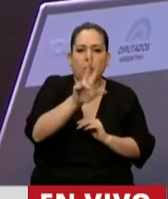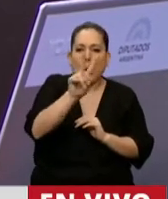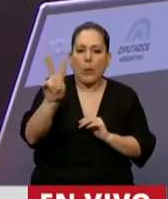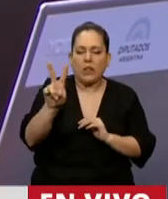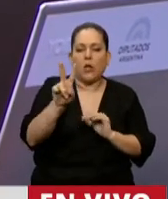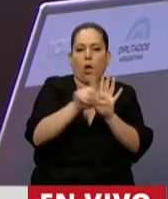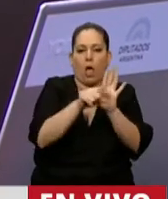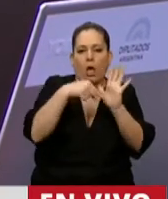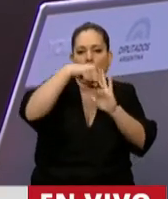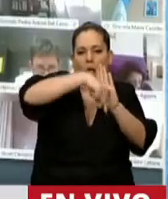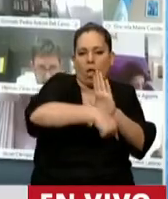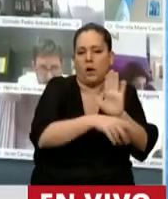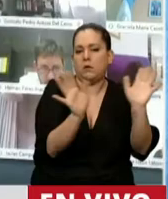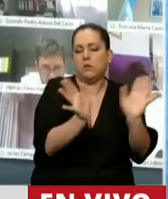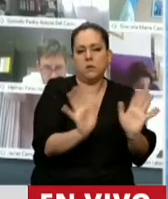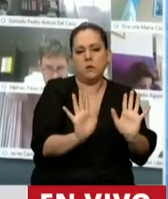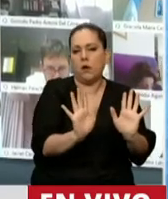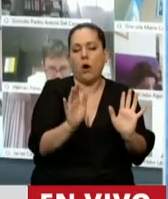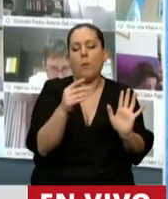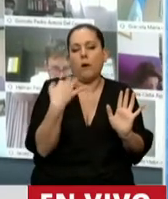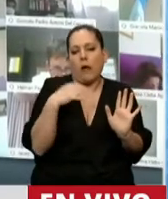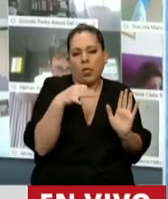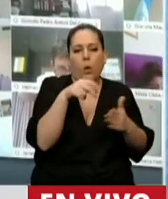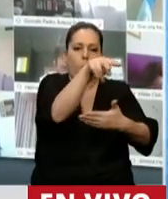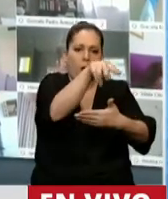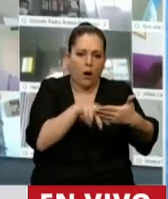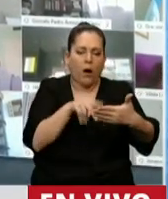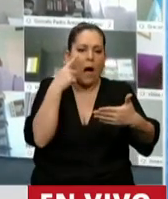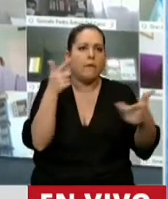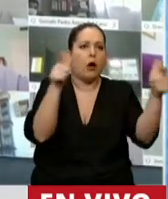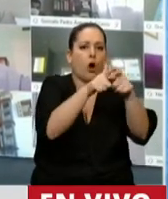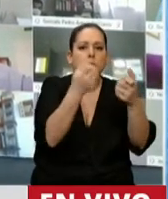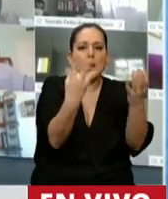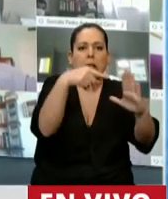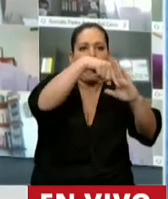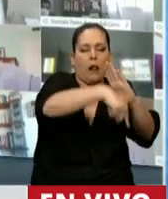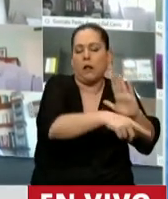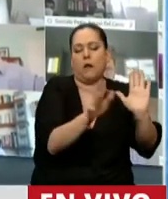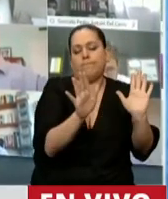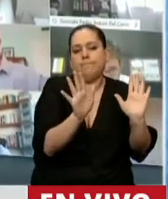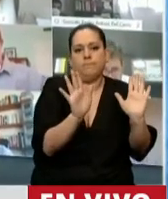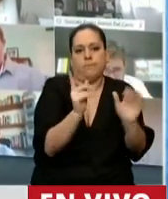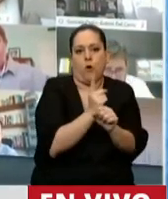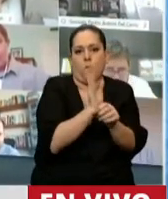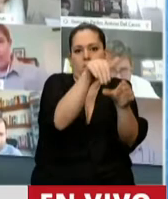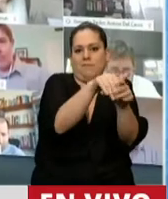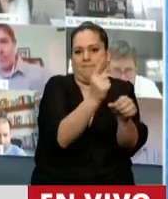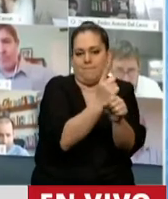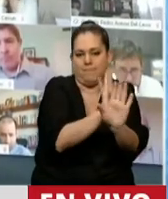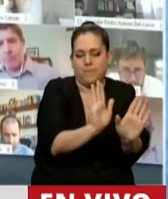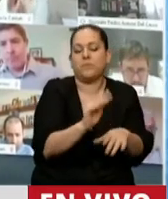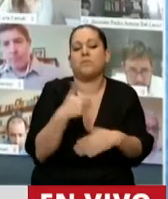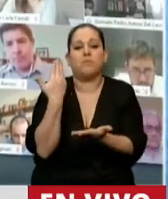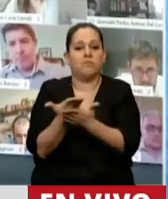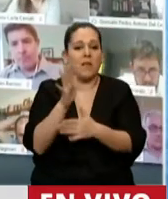porque me excedería ver el trabajo que han venido haciendo la Comisión. Sí me quiero referir al proyecto, el proyecto fue presentado el